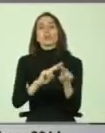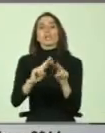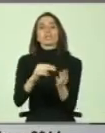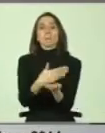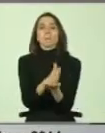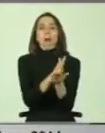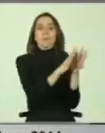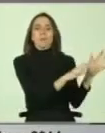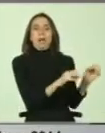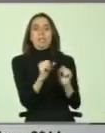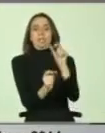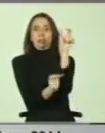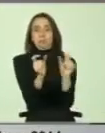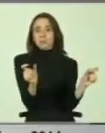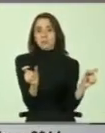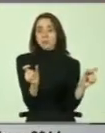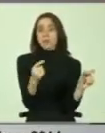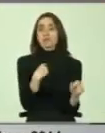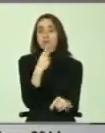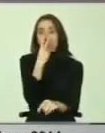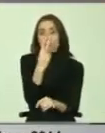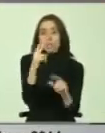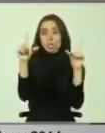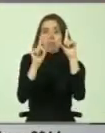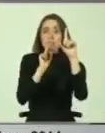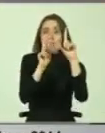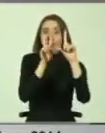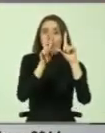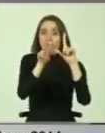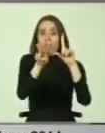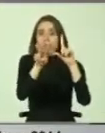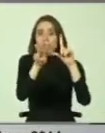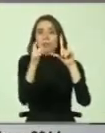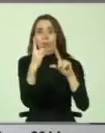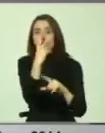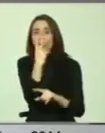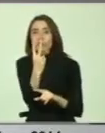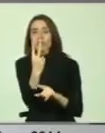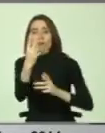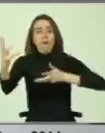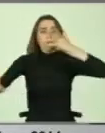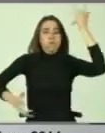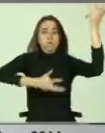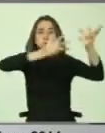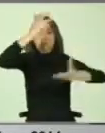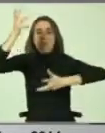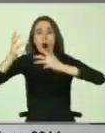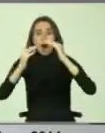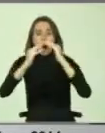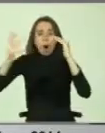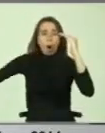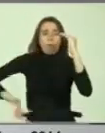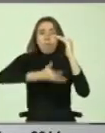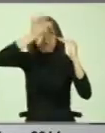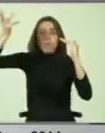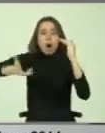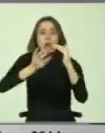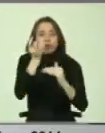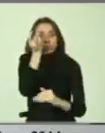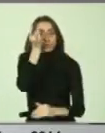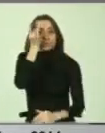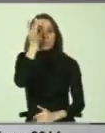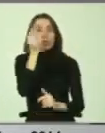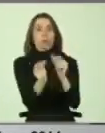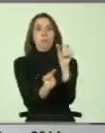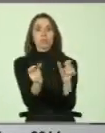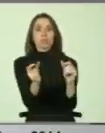un plan de rescate para dichas personas. Yo solamente vi la imagen en televisión y lo único que vi es una carga de fuego en un recinto tremendo, y después se supo que incluso las